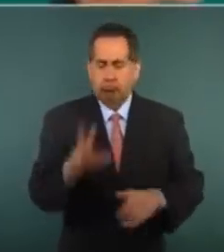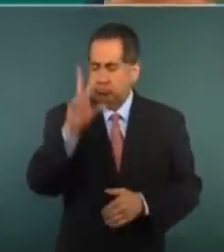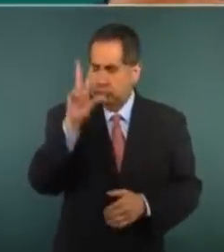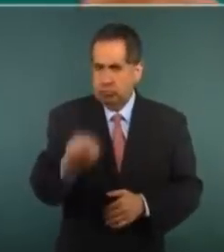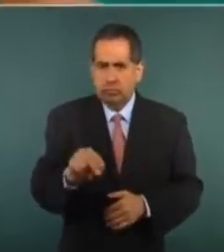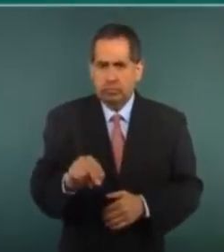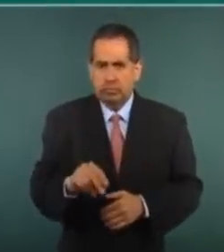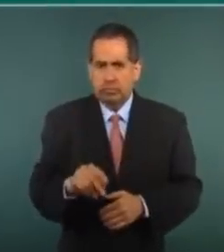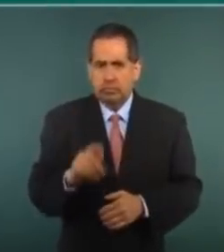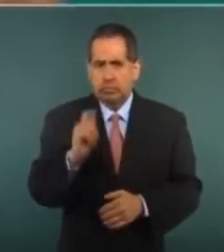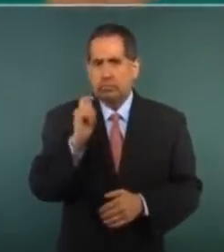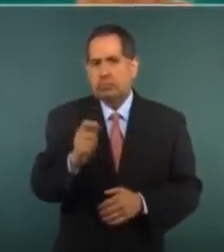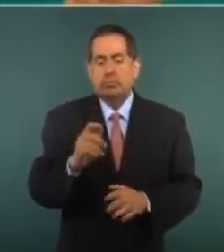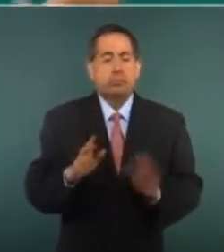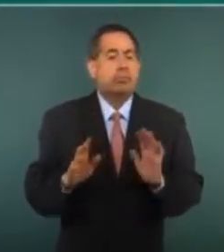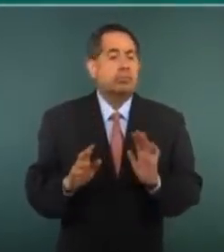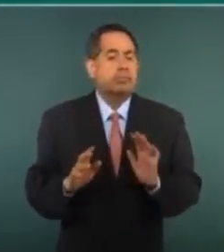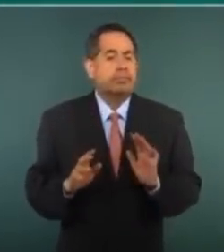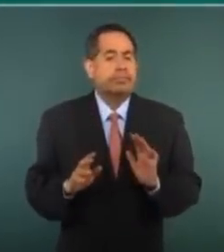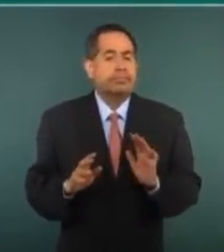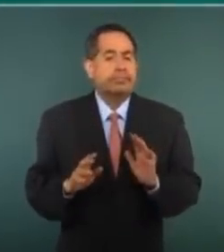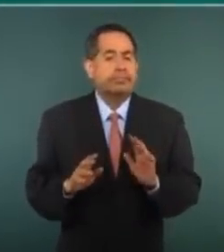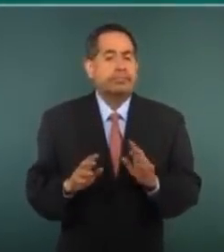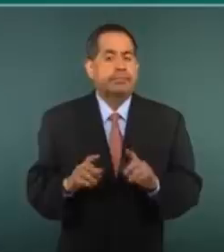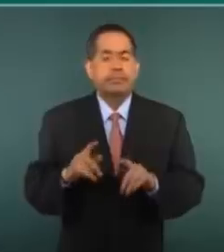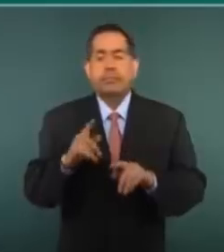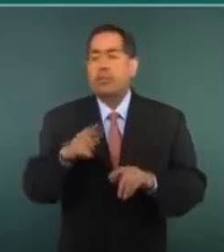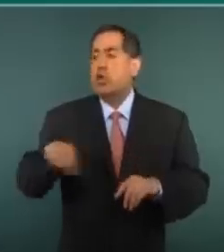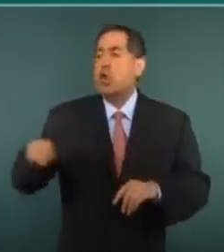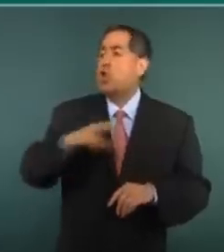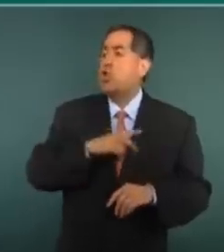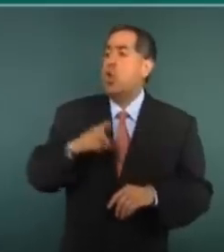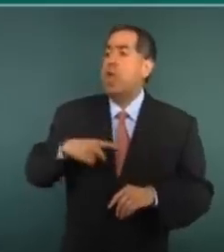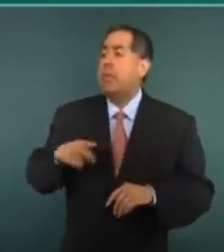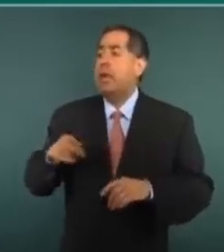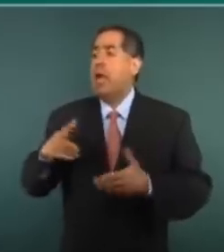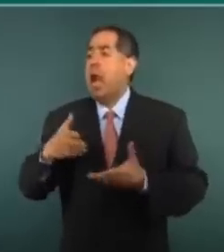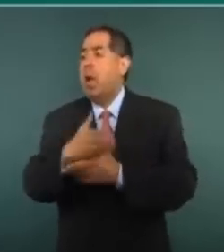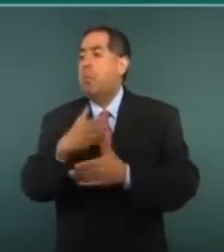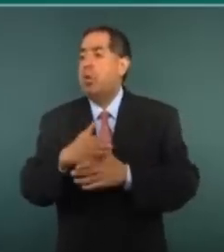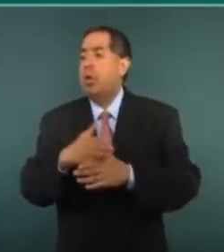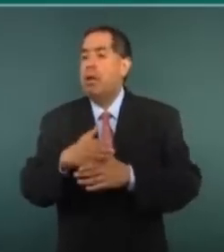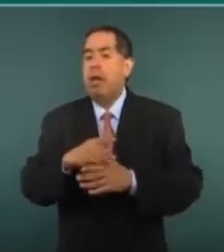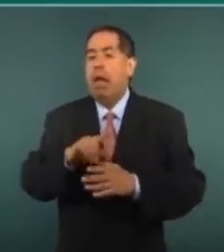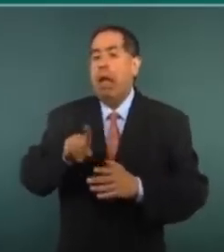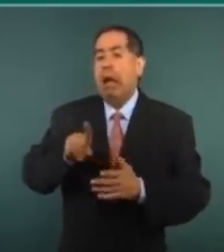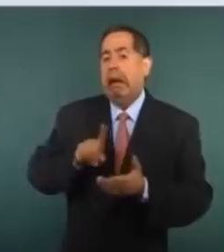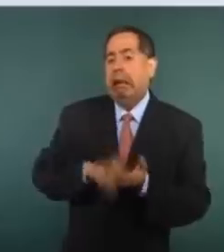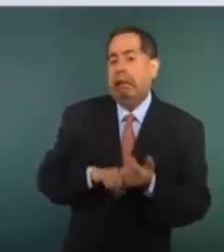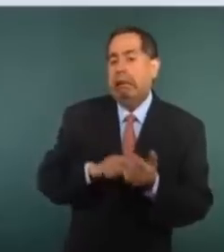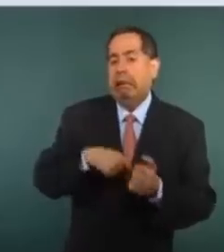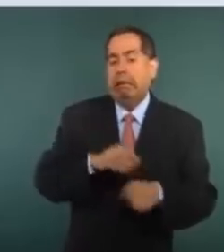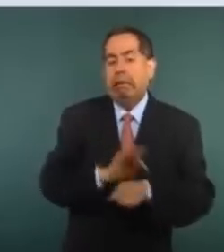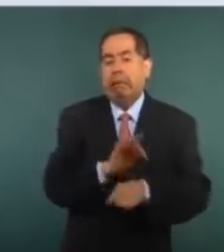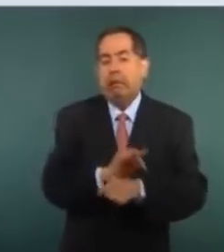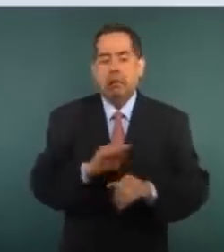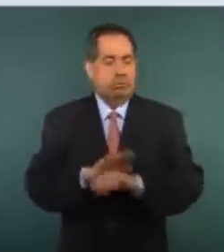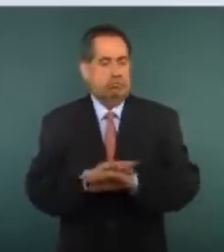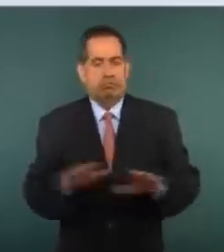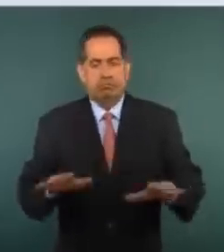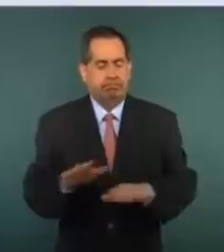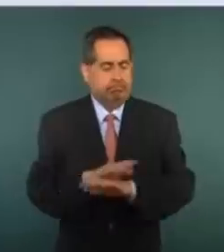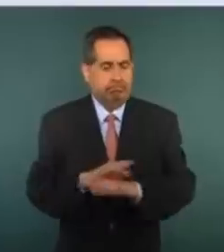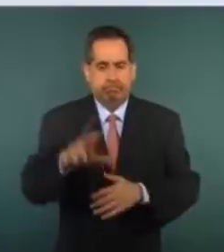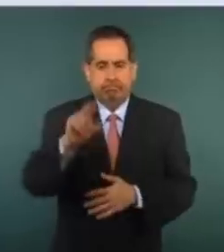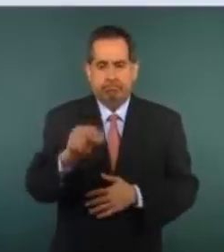nadie debe de participar y por abajo